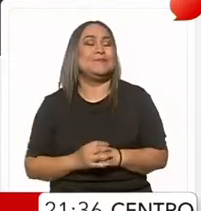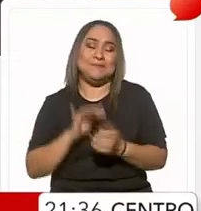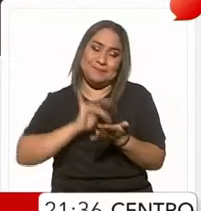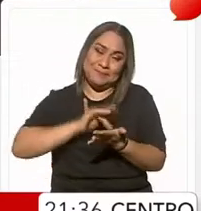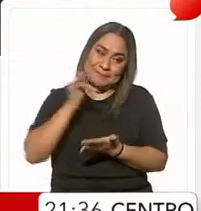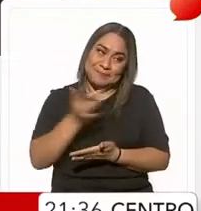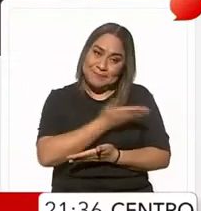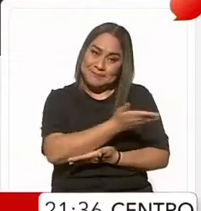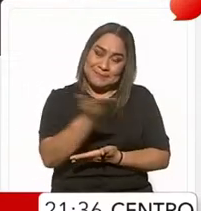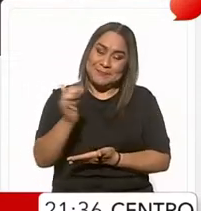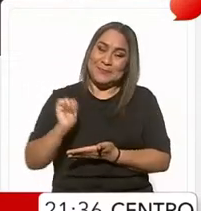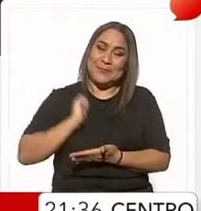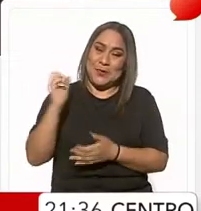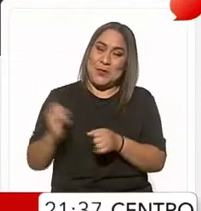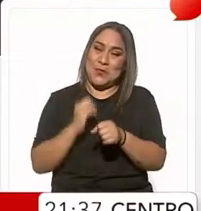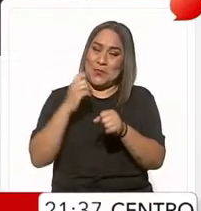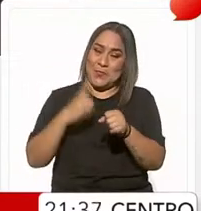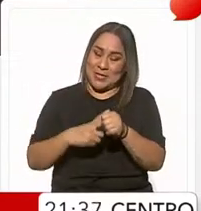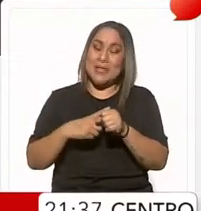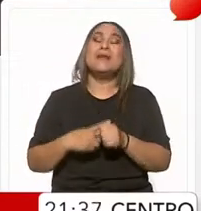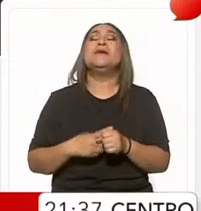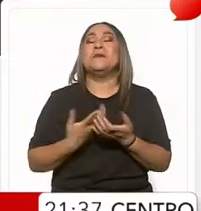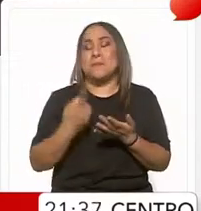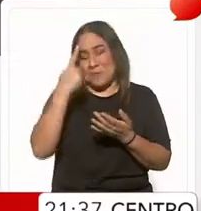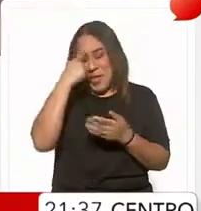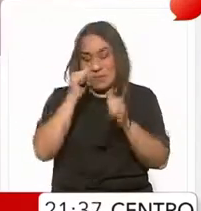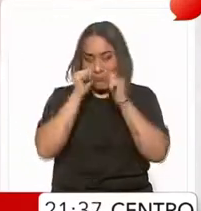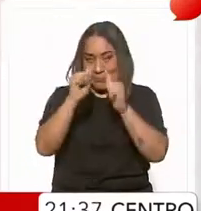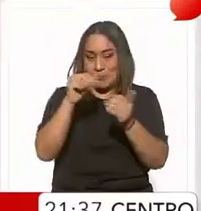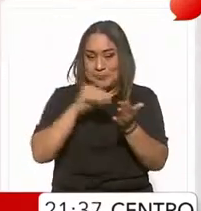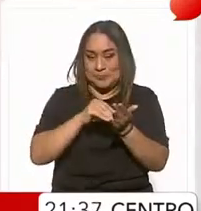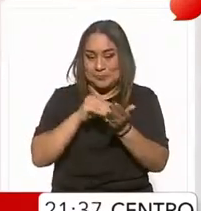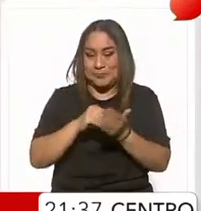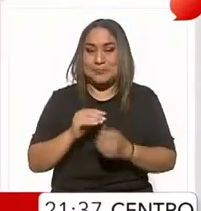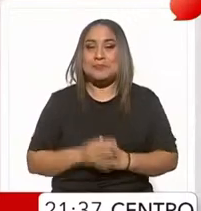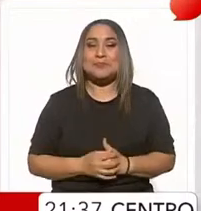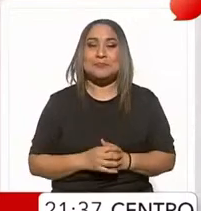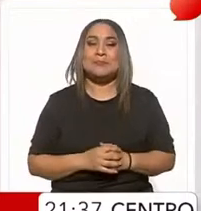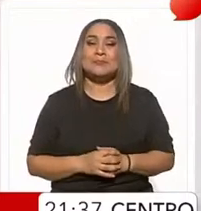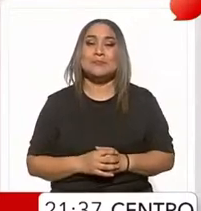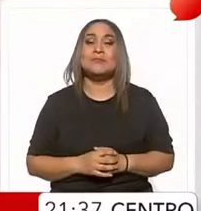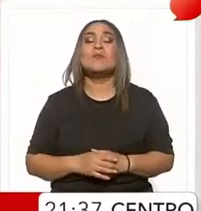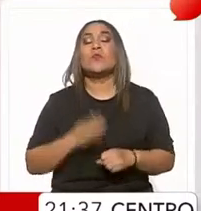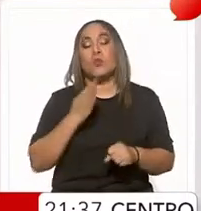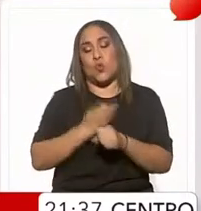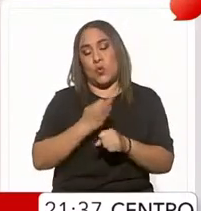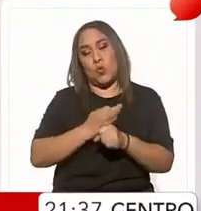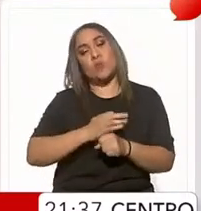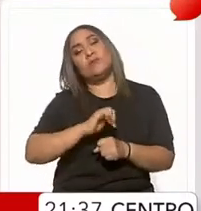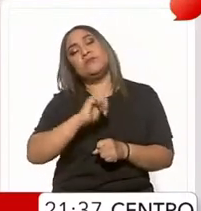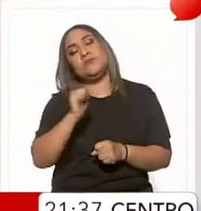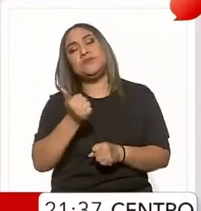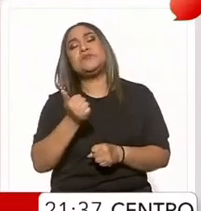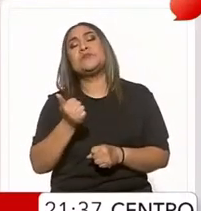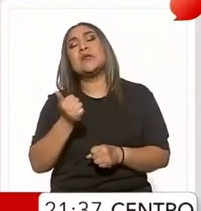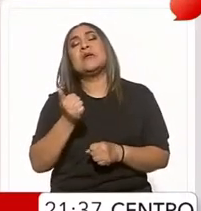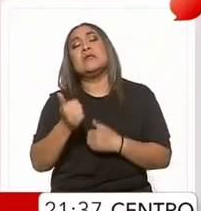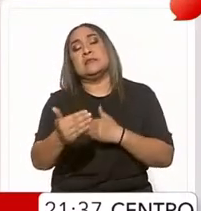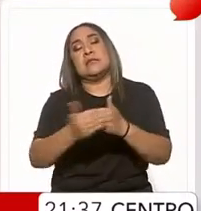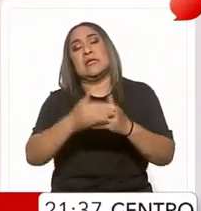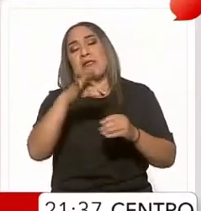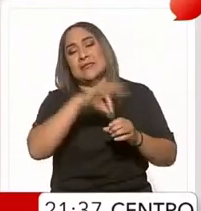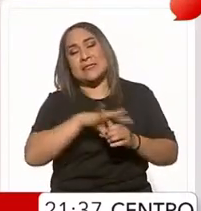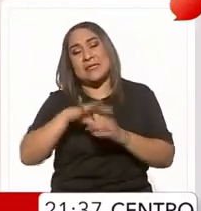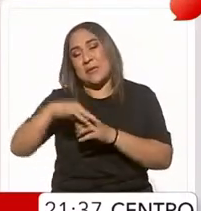ustedes por darnos la oportunidad. Seguimos atentos. Aquí seguimos. Vamos a pasar ahora a la campaña electoral para